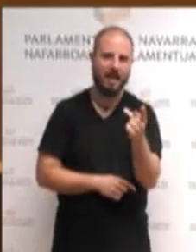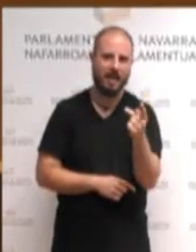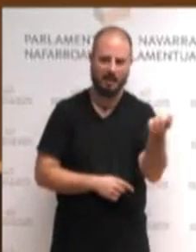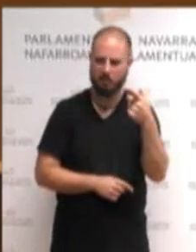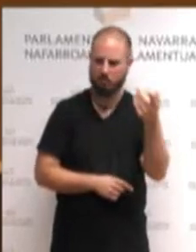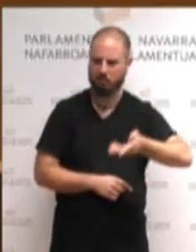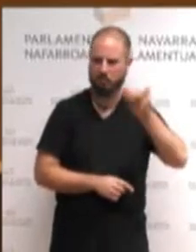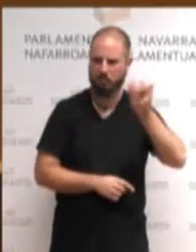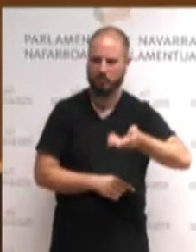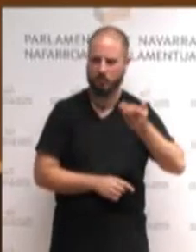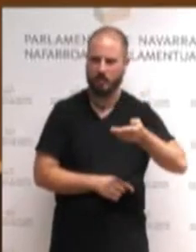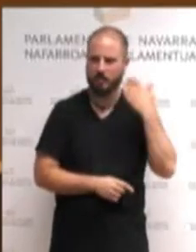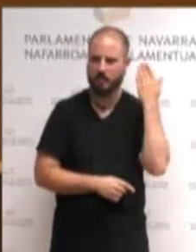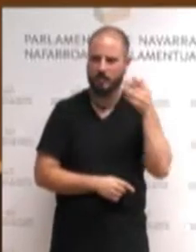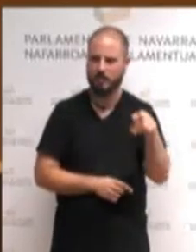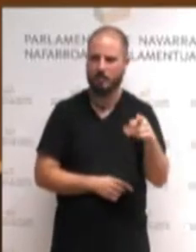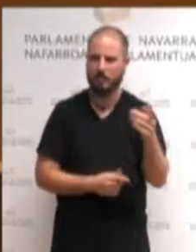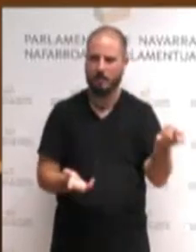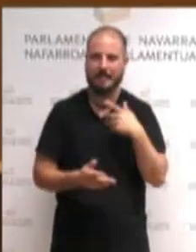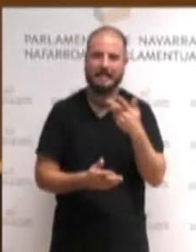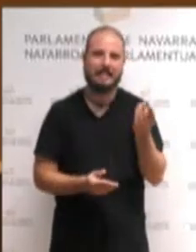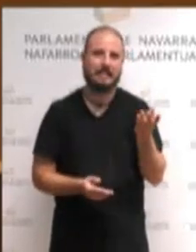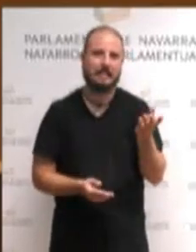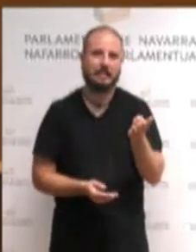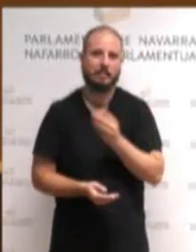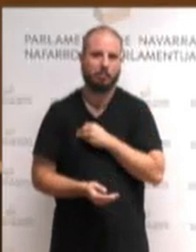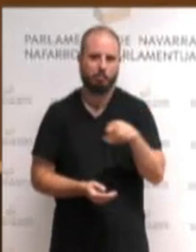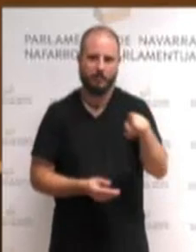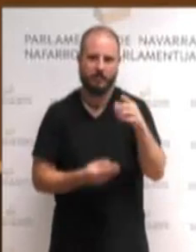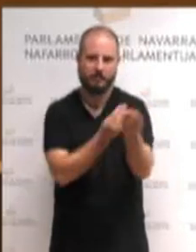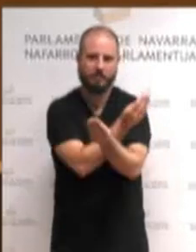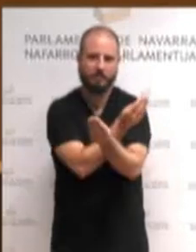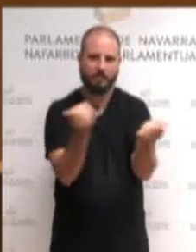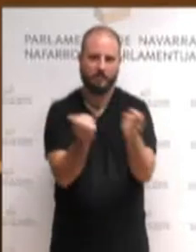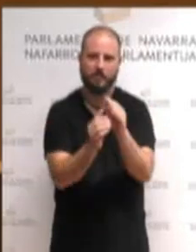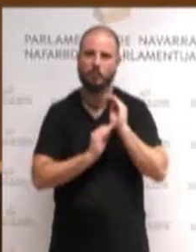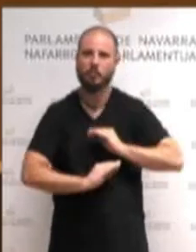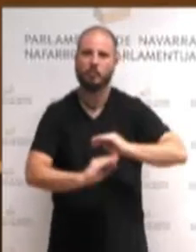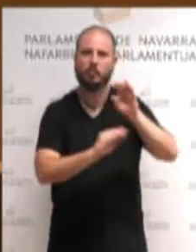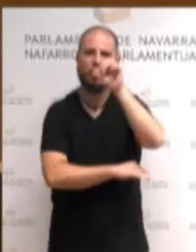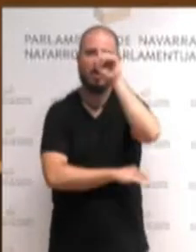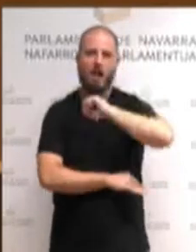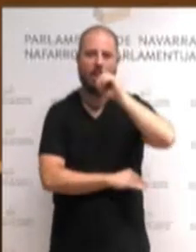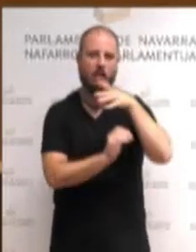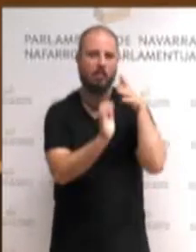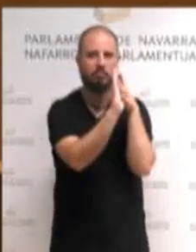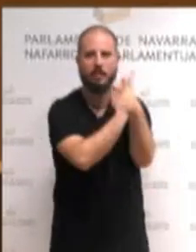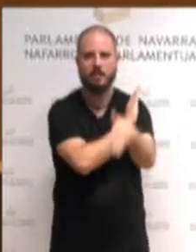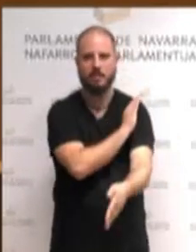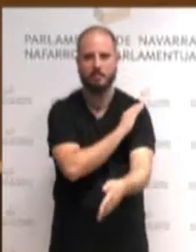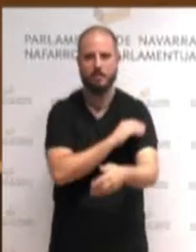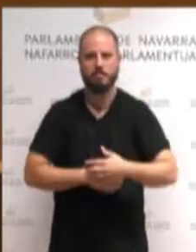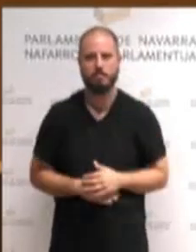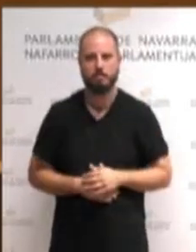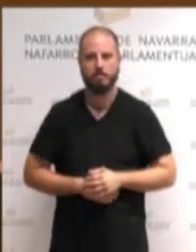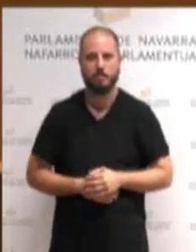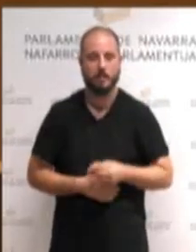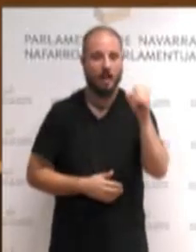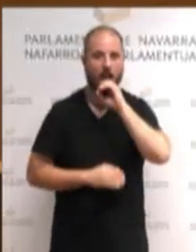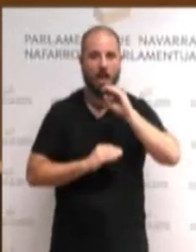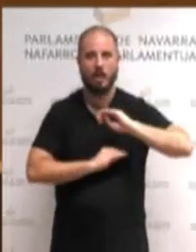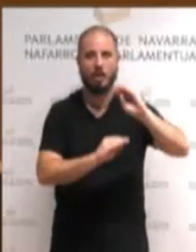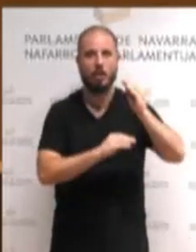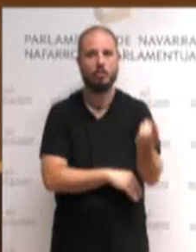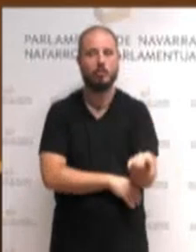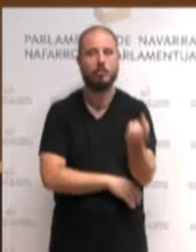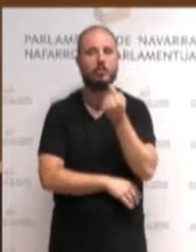jodute, baina haien abestiak betirako geratuko dira gurekin. Horietako bat da, oiu.